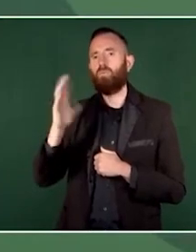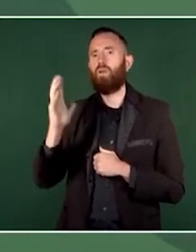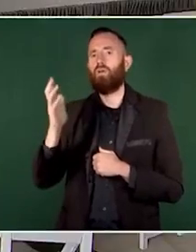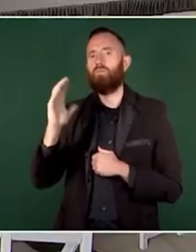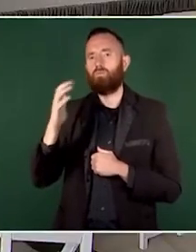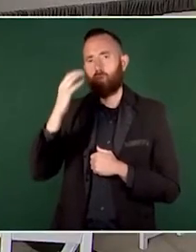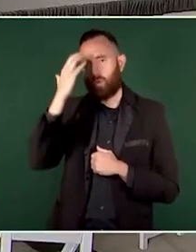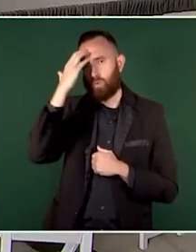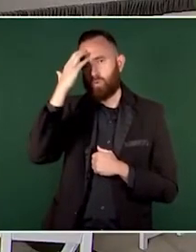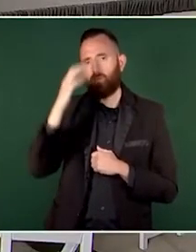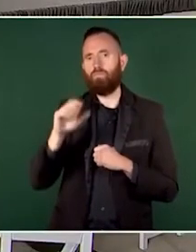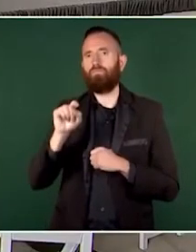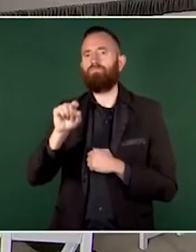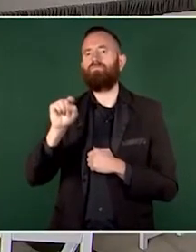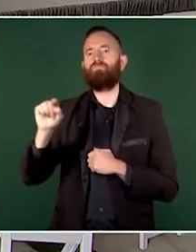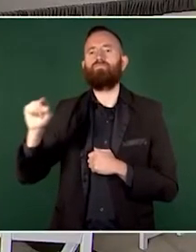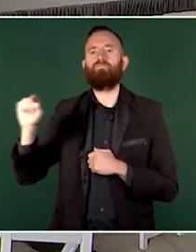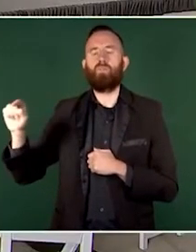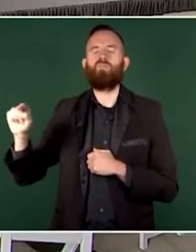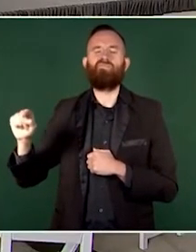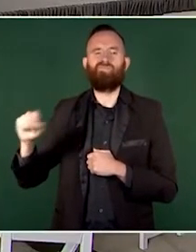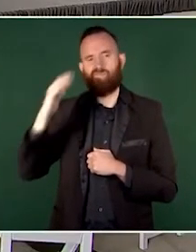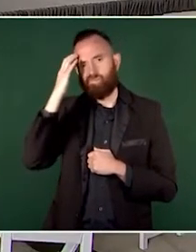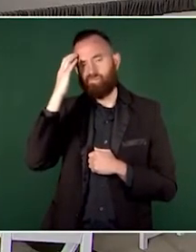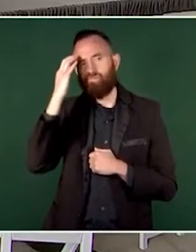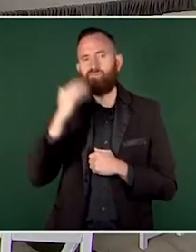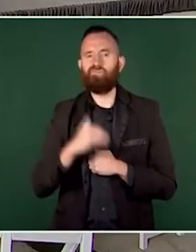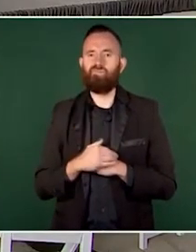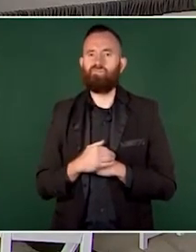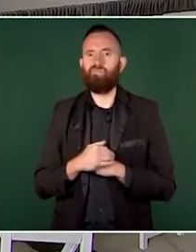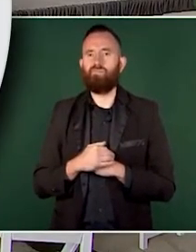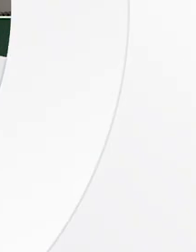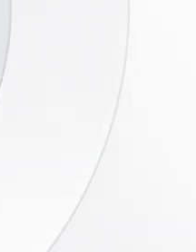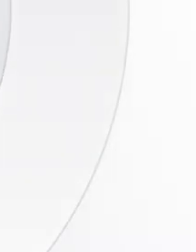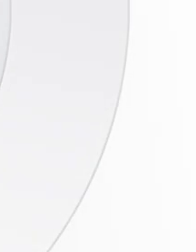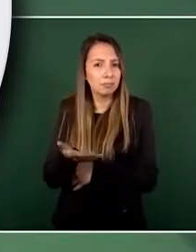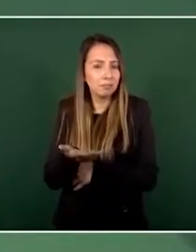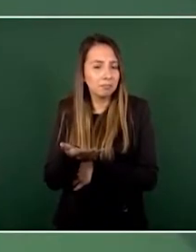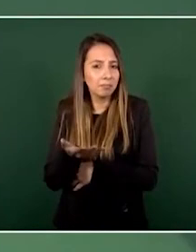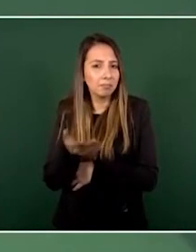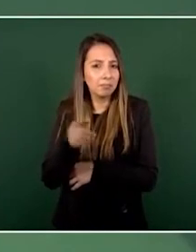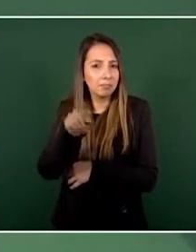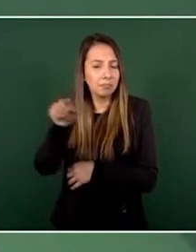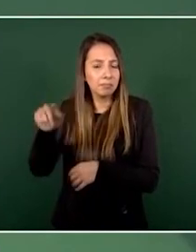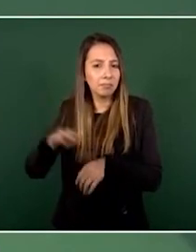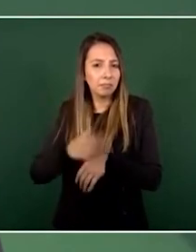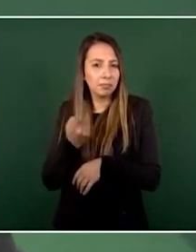a estos conservadores entonces me imagino además